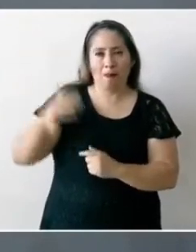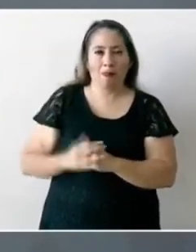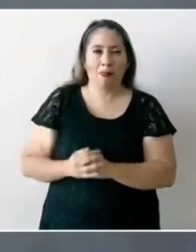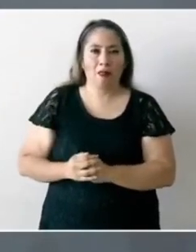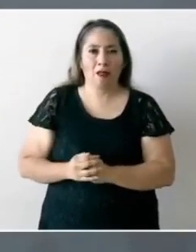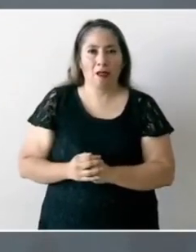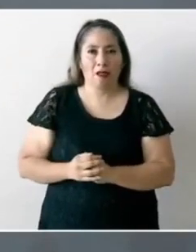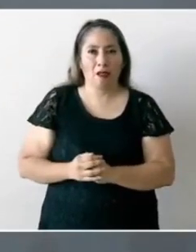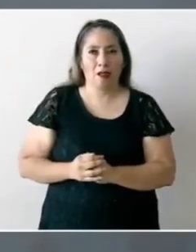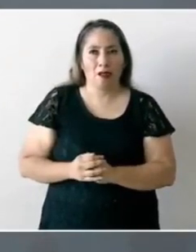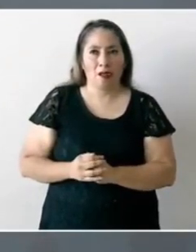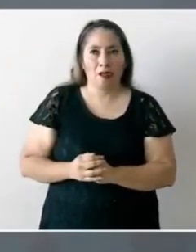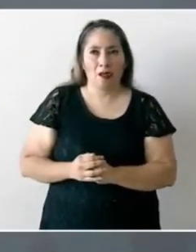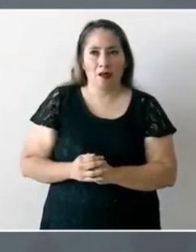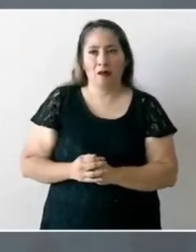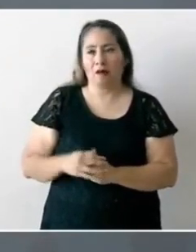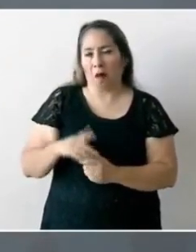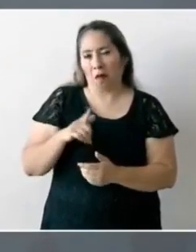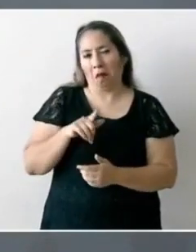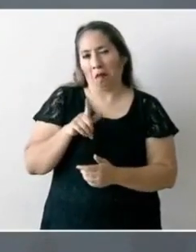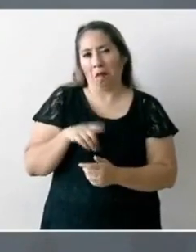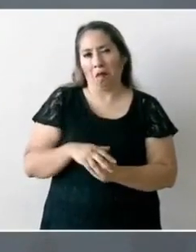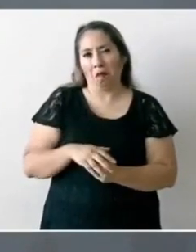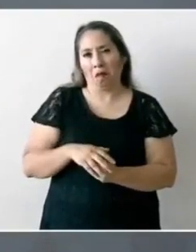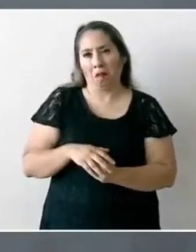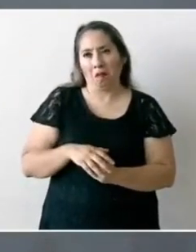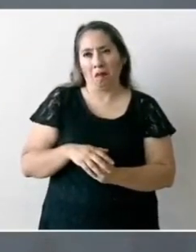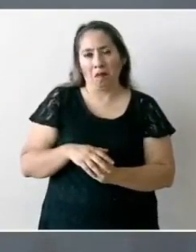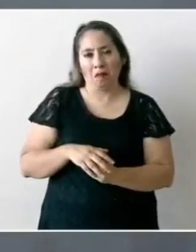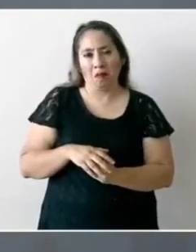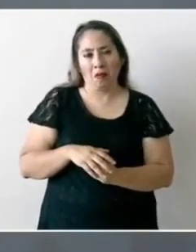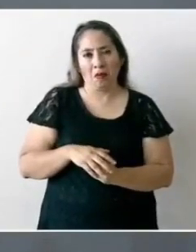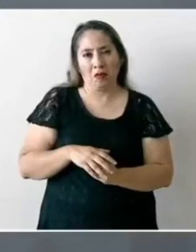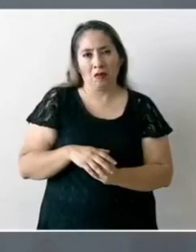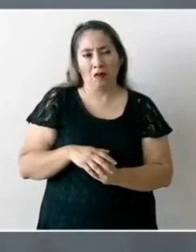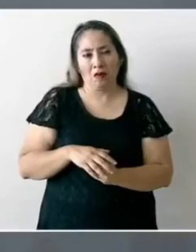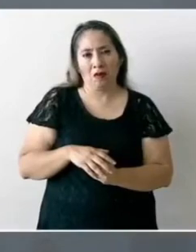se parecieran o fueran como